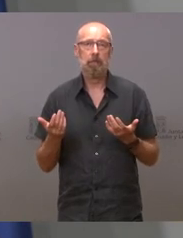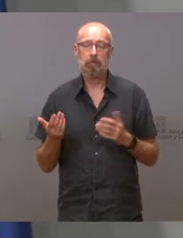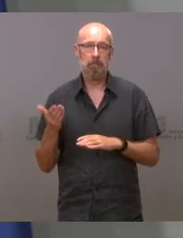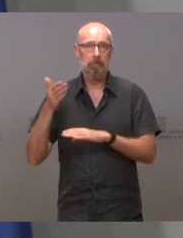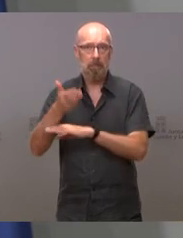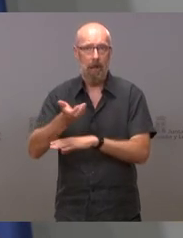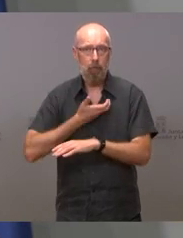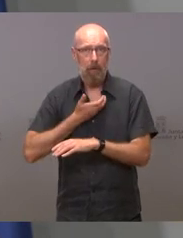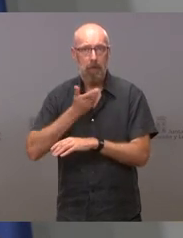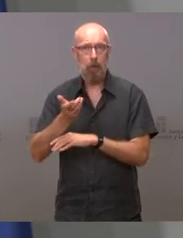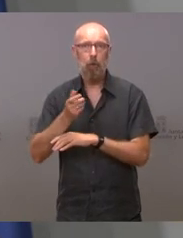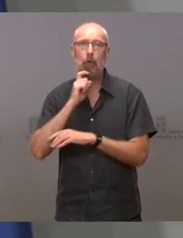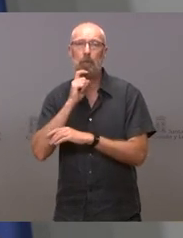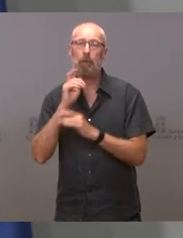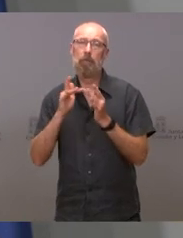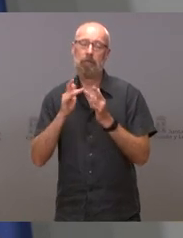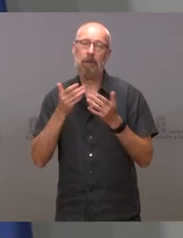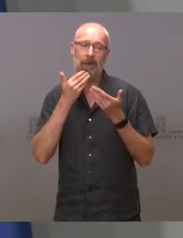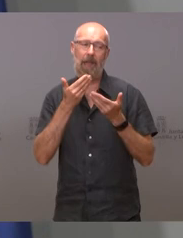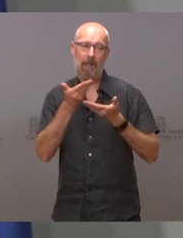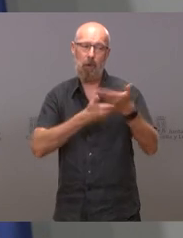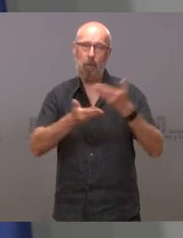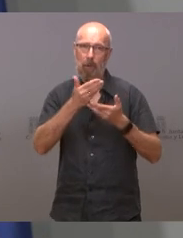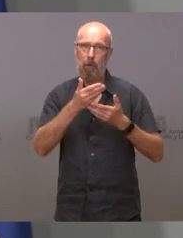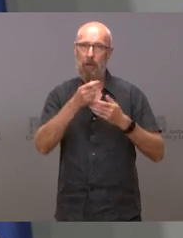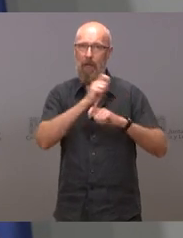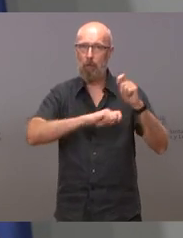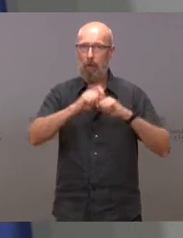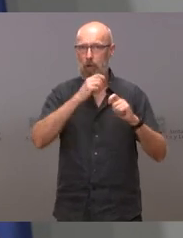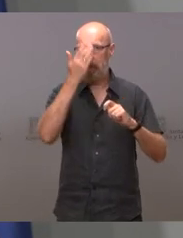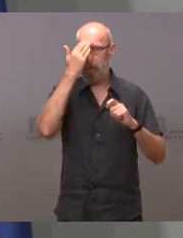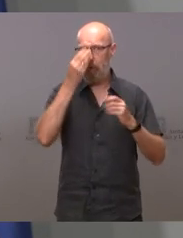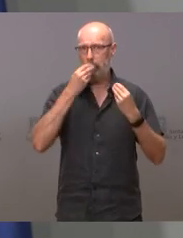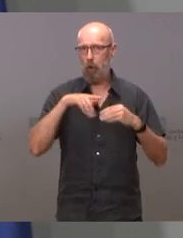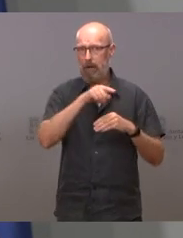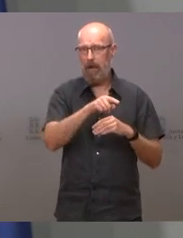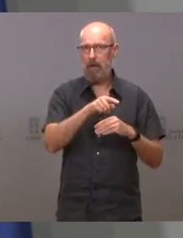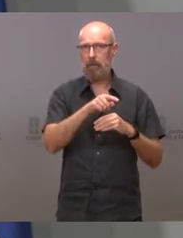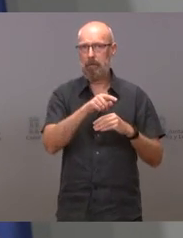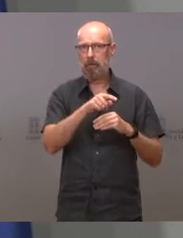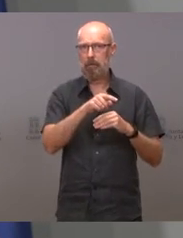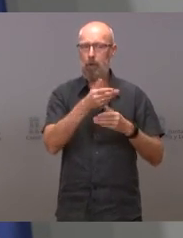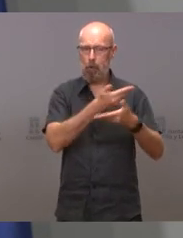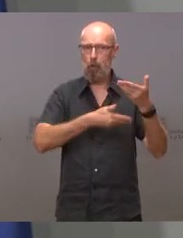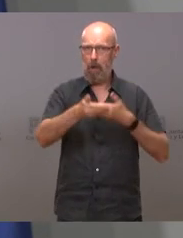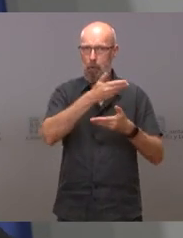a través de las asociaciones de memoria histórica que hay en la comunidad que colaboran con el Consejo Asesor de la Memoria